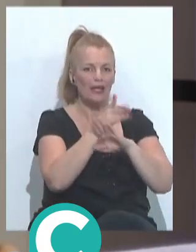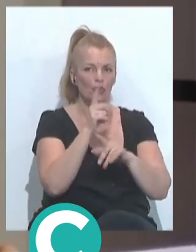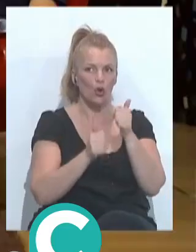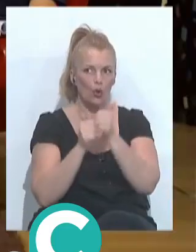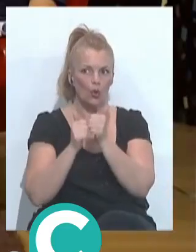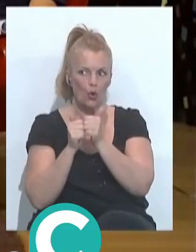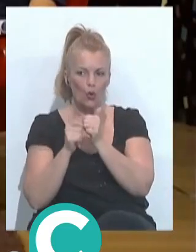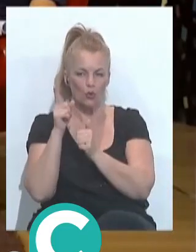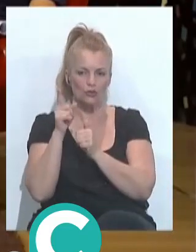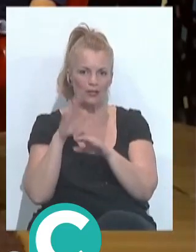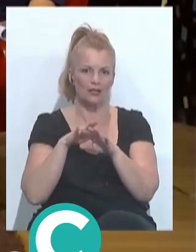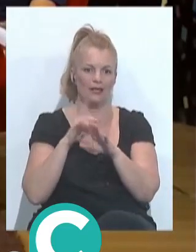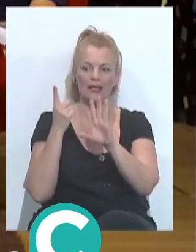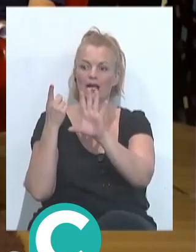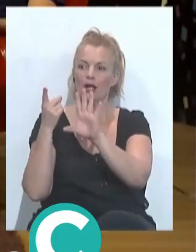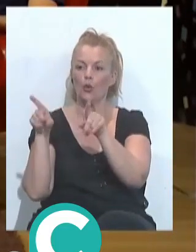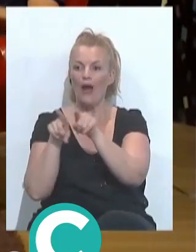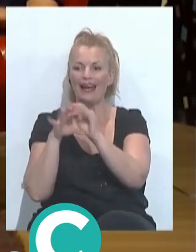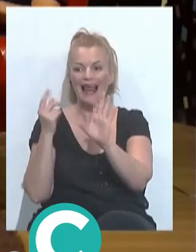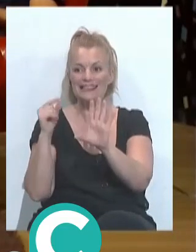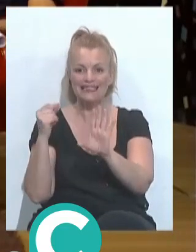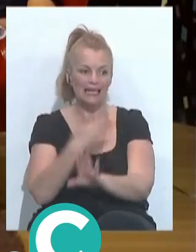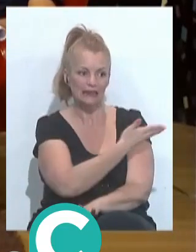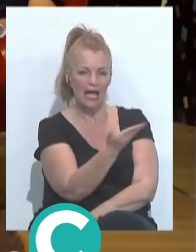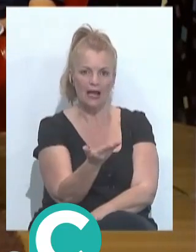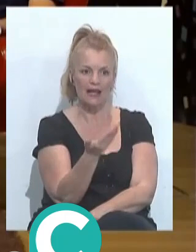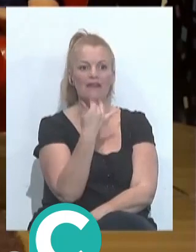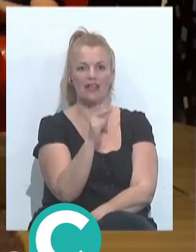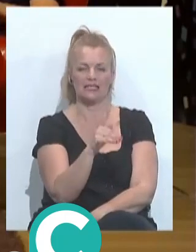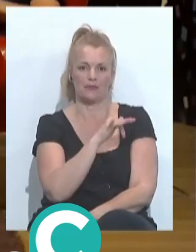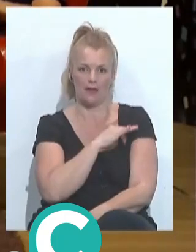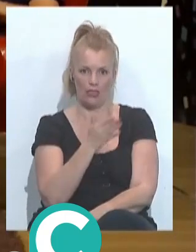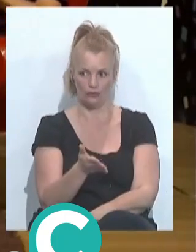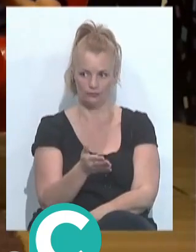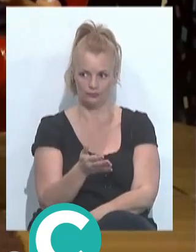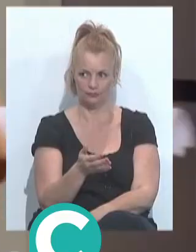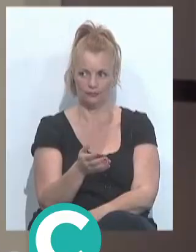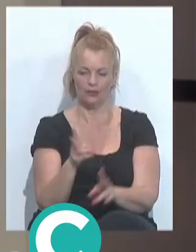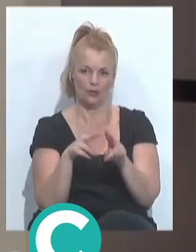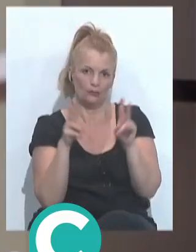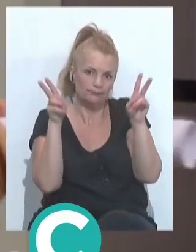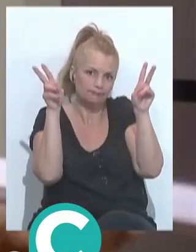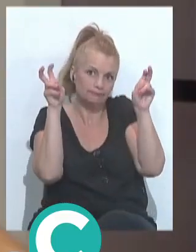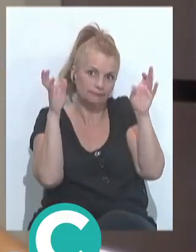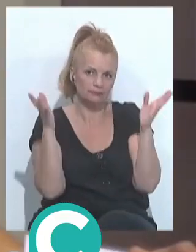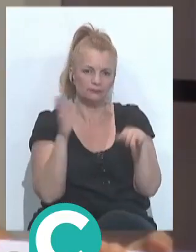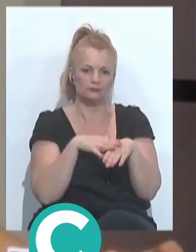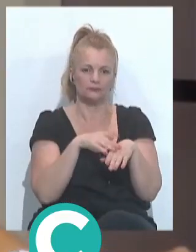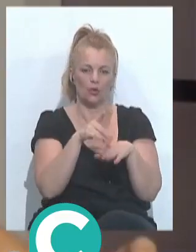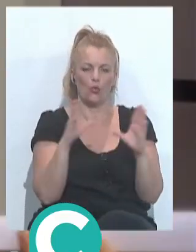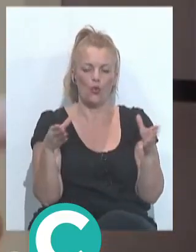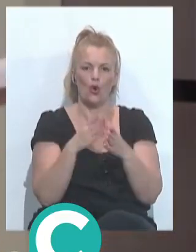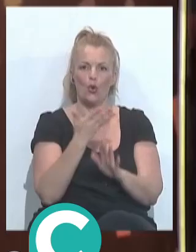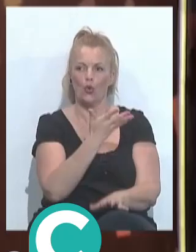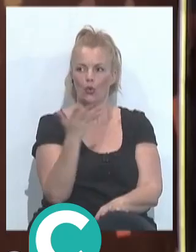las 60 restantes y sin embargo se ha premiado entre comillas porque bueno se presupone que esta es una